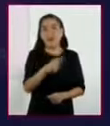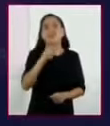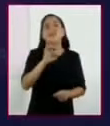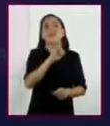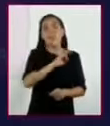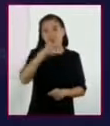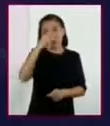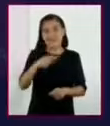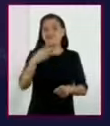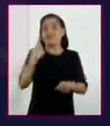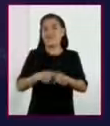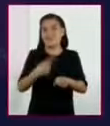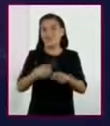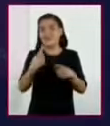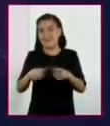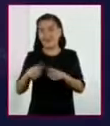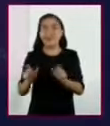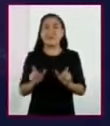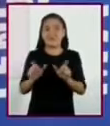diversas enfermedades?